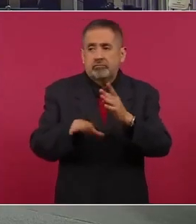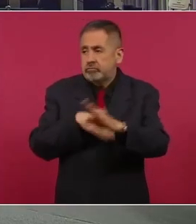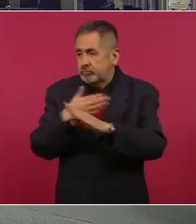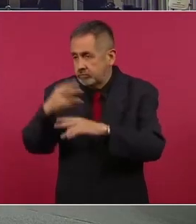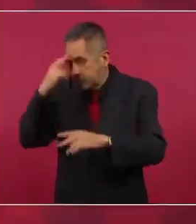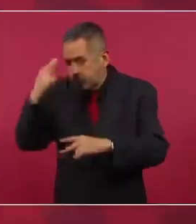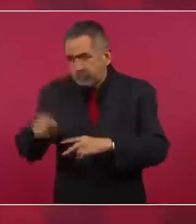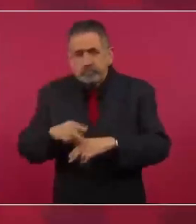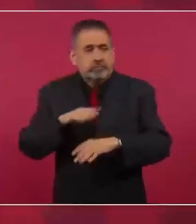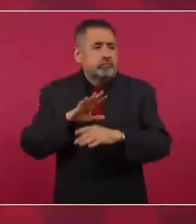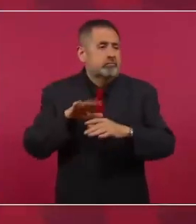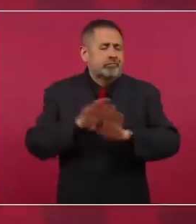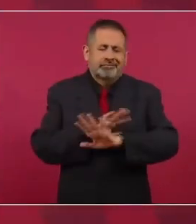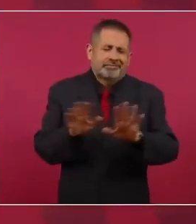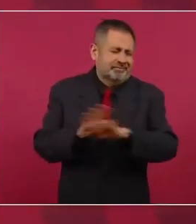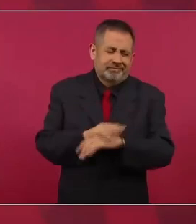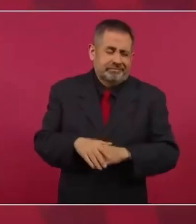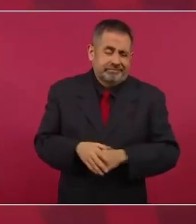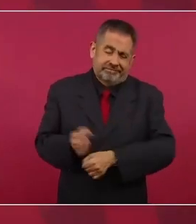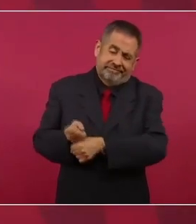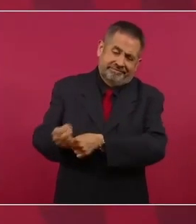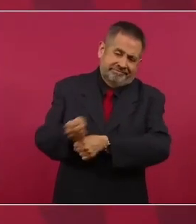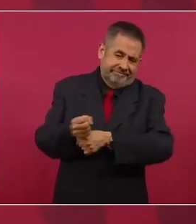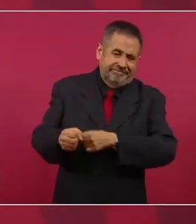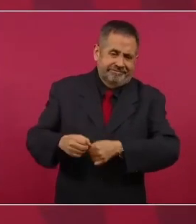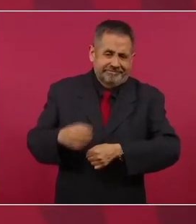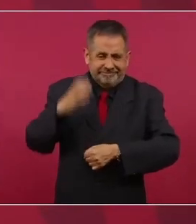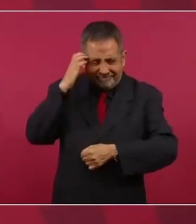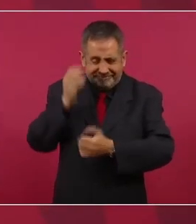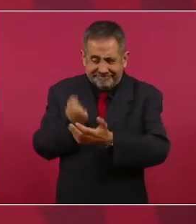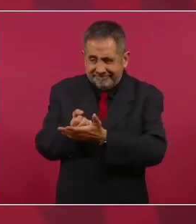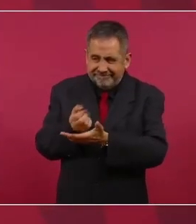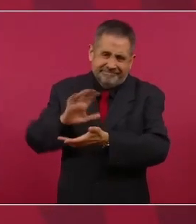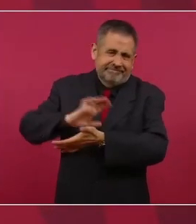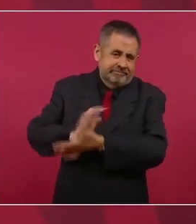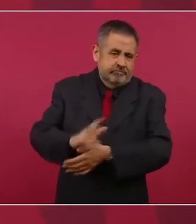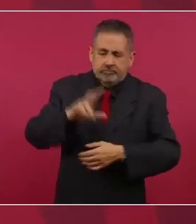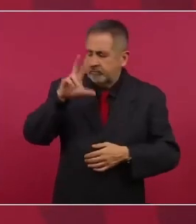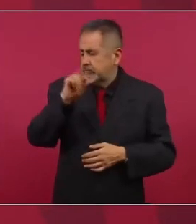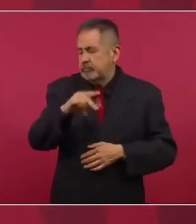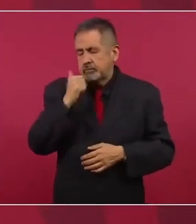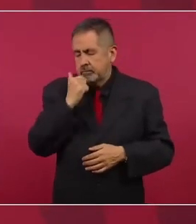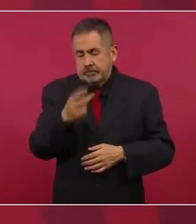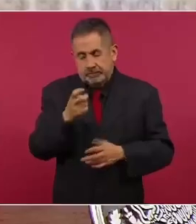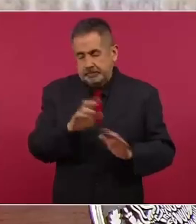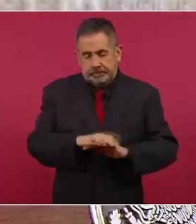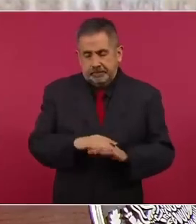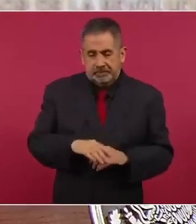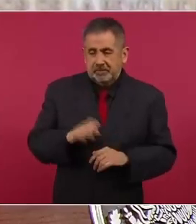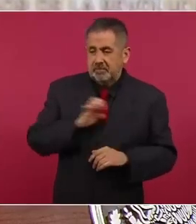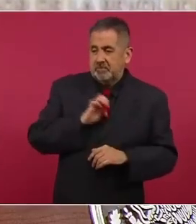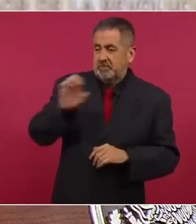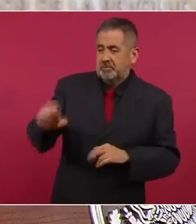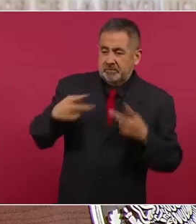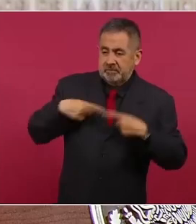mucho menos maltrato, discriminación, no queremos la xenofobia.